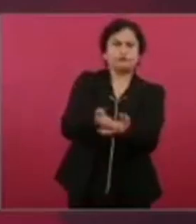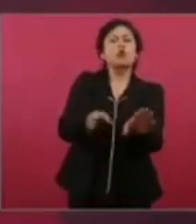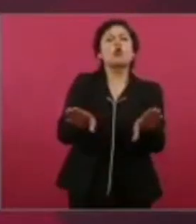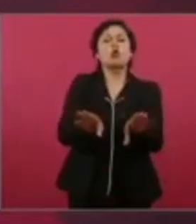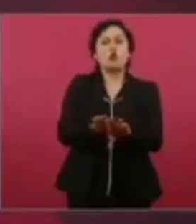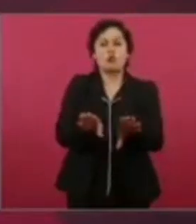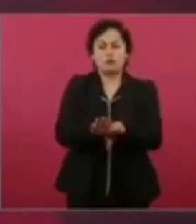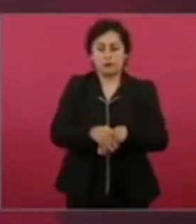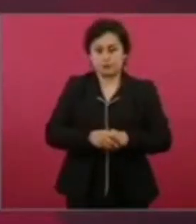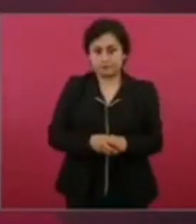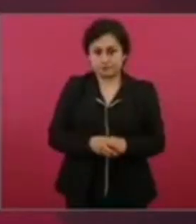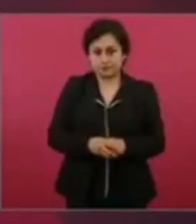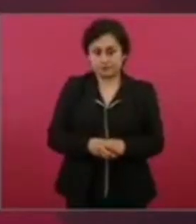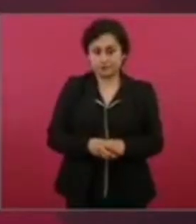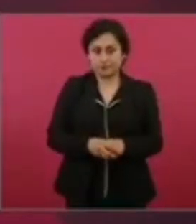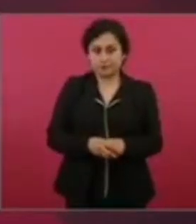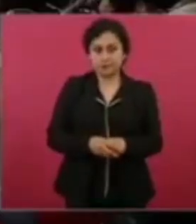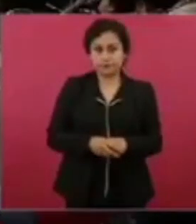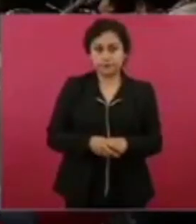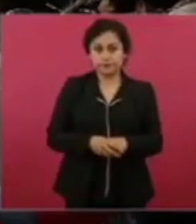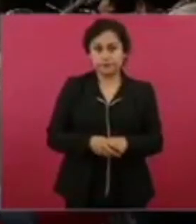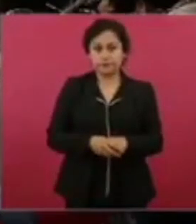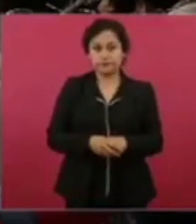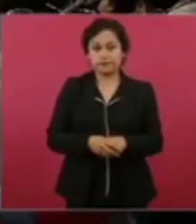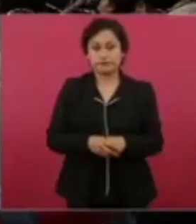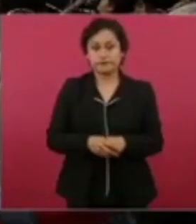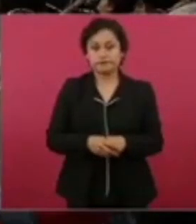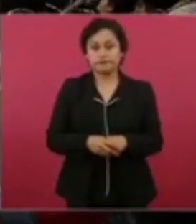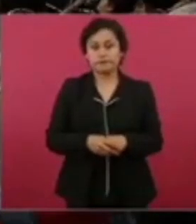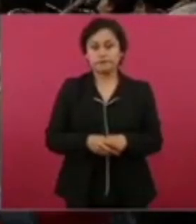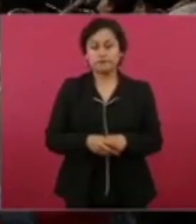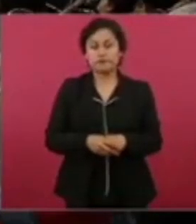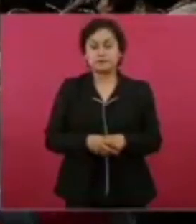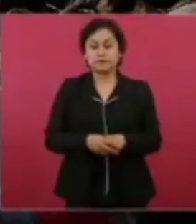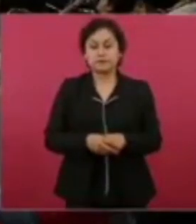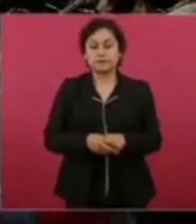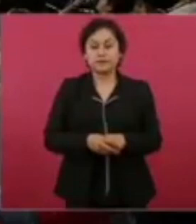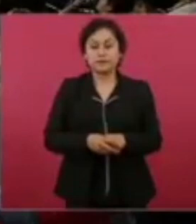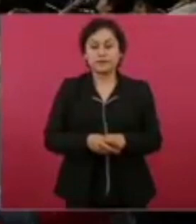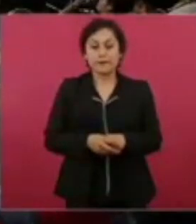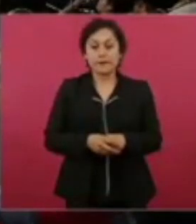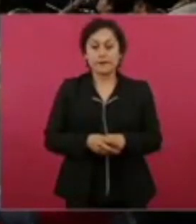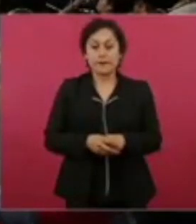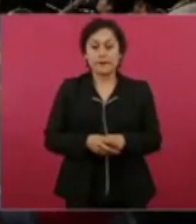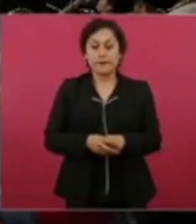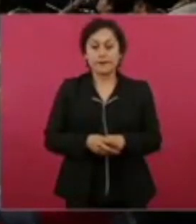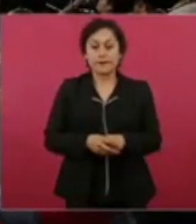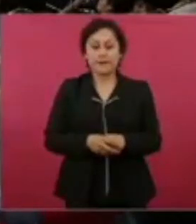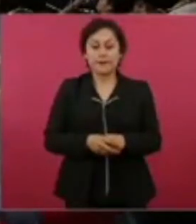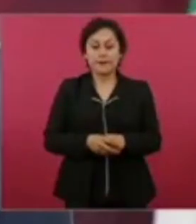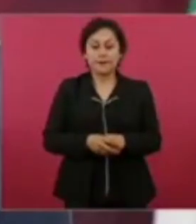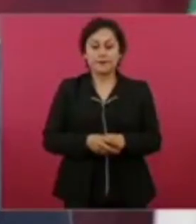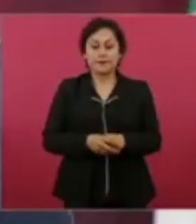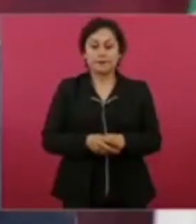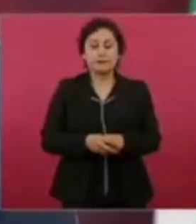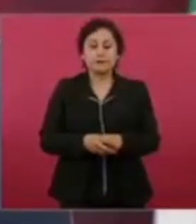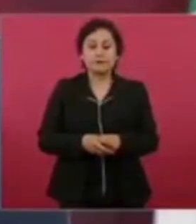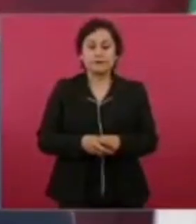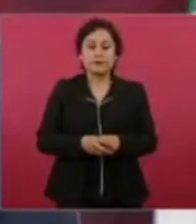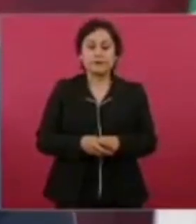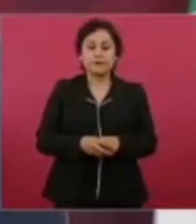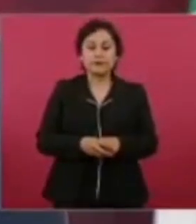no los veo